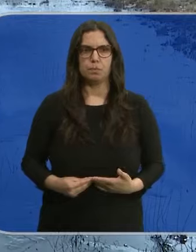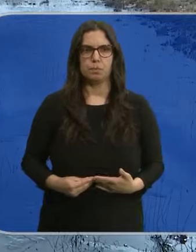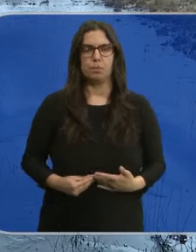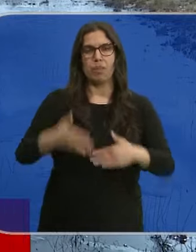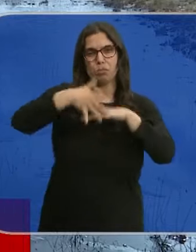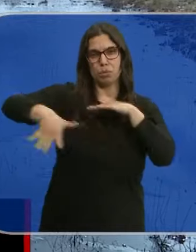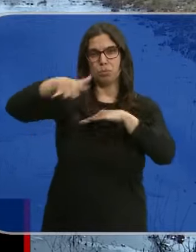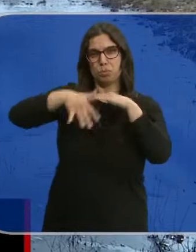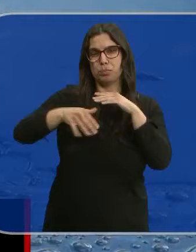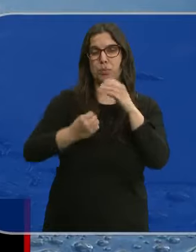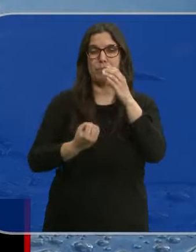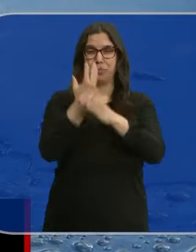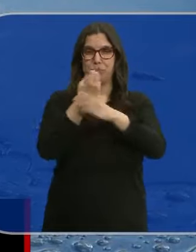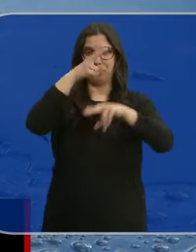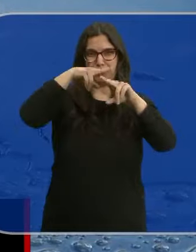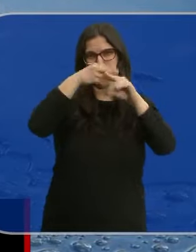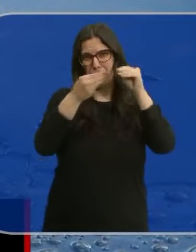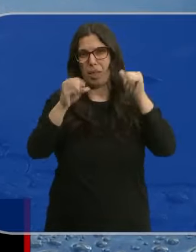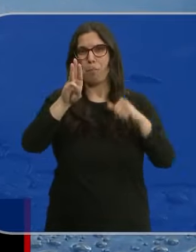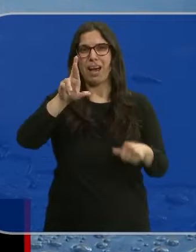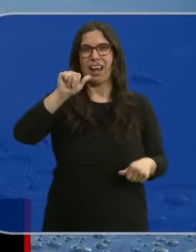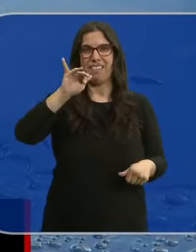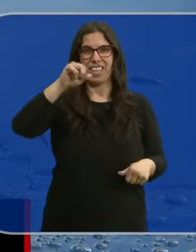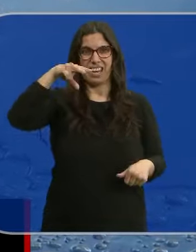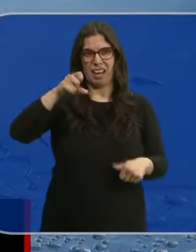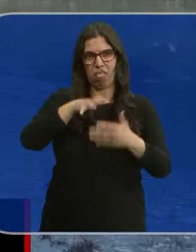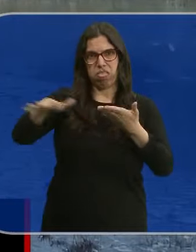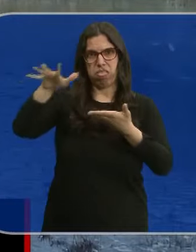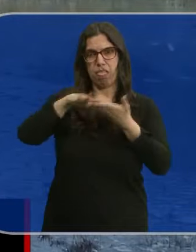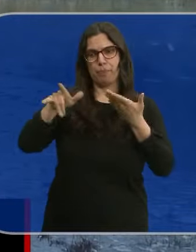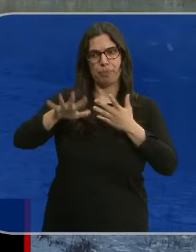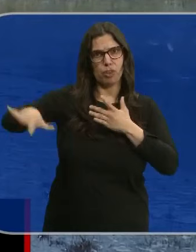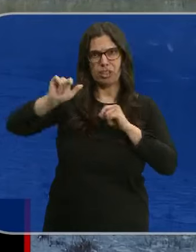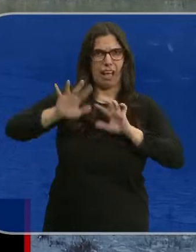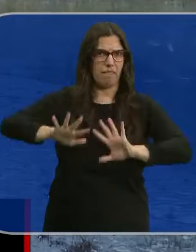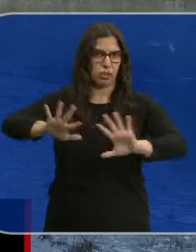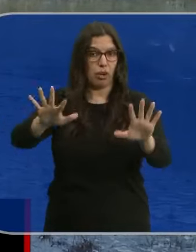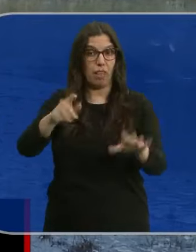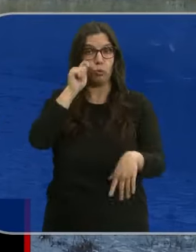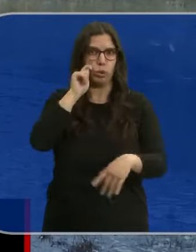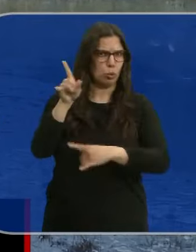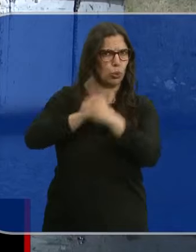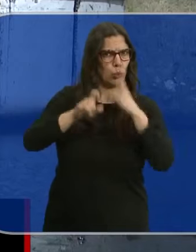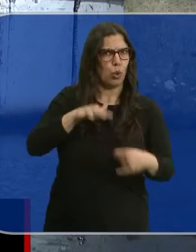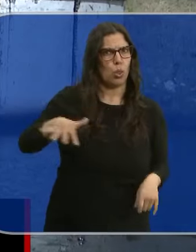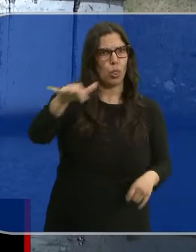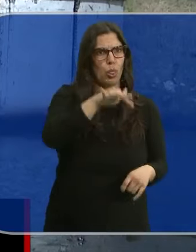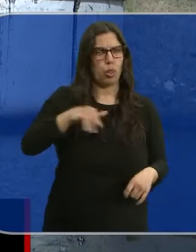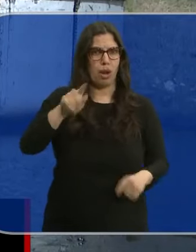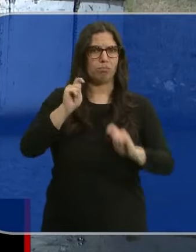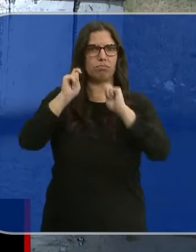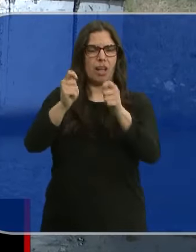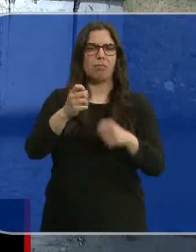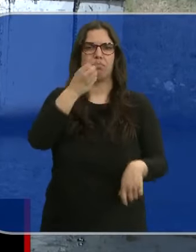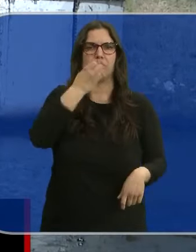Vertido de parafina en los pozos petrolíferos de La Lora, en Burgos. La explotación está abandonada y es uno de los atractivos turísticos de la zona. Declarada